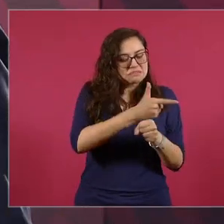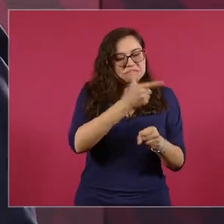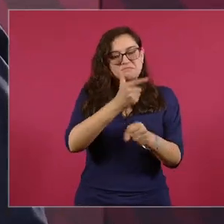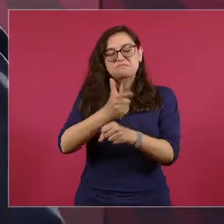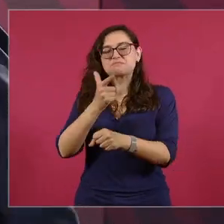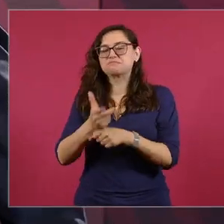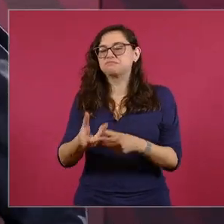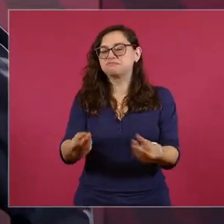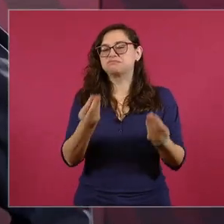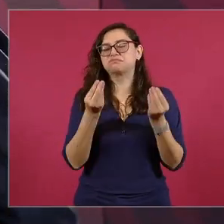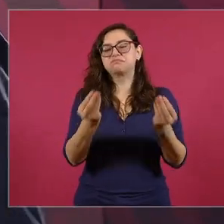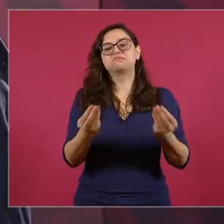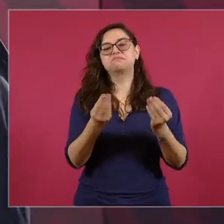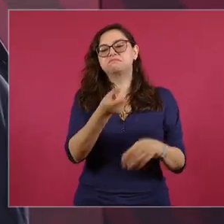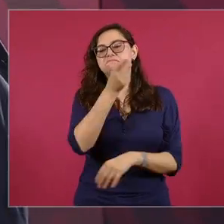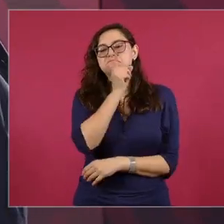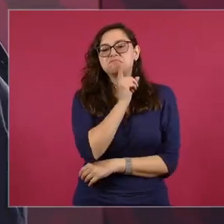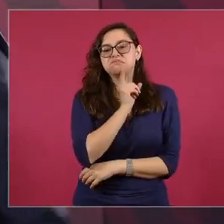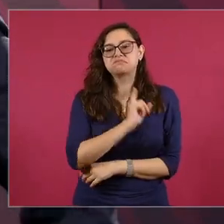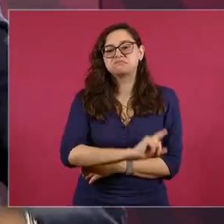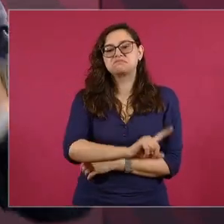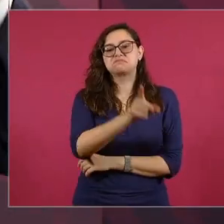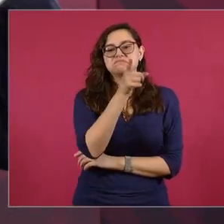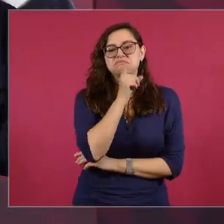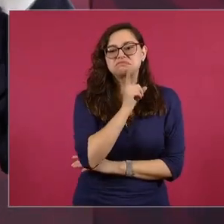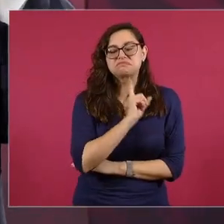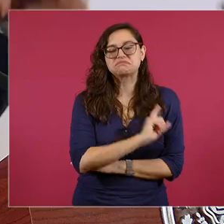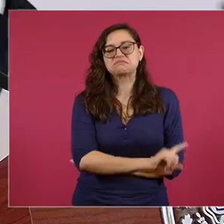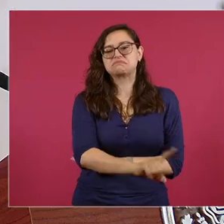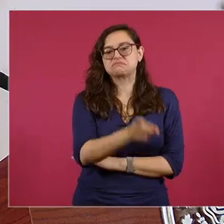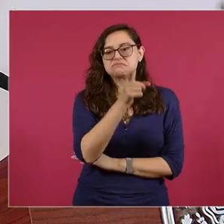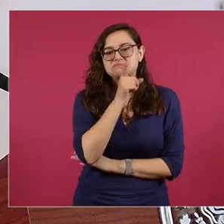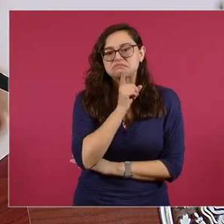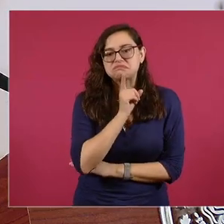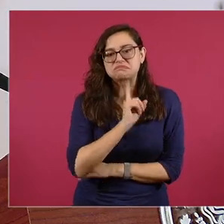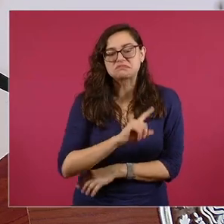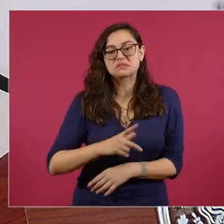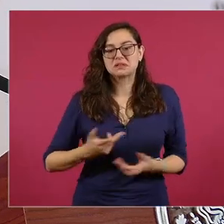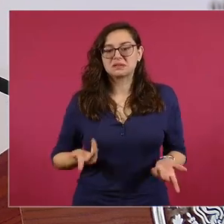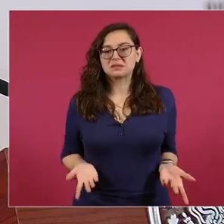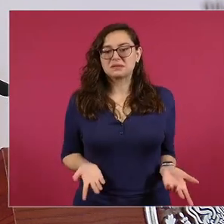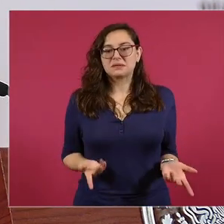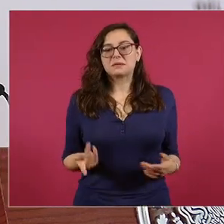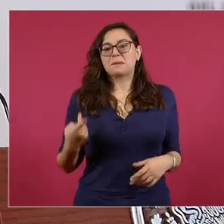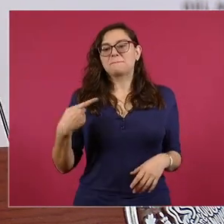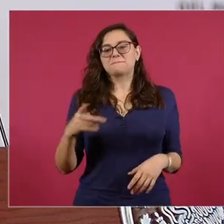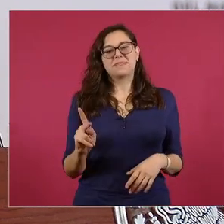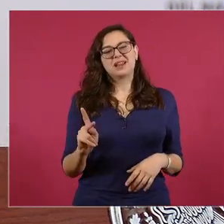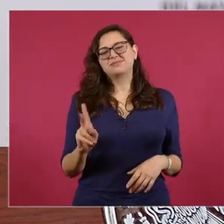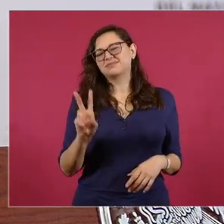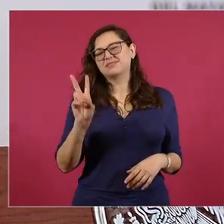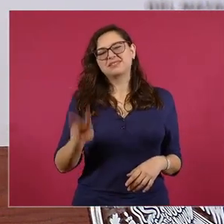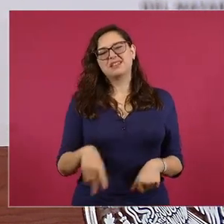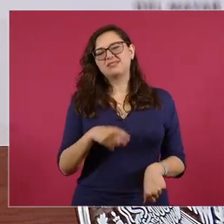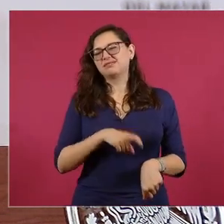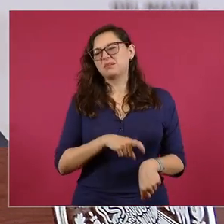nada más que no estamos para perder el tiempo